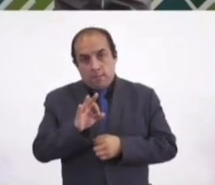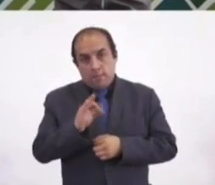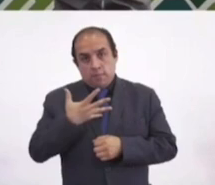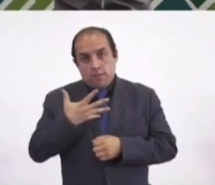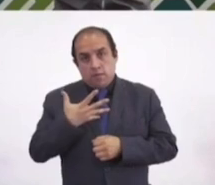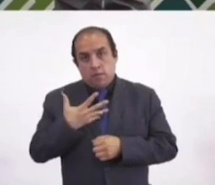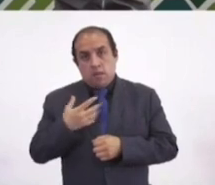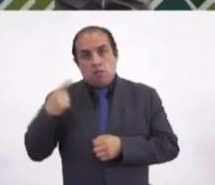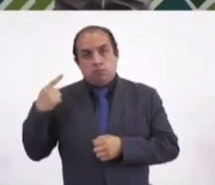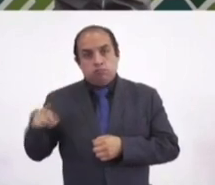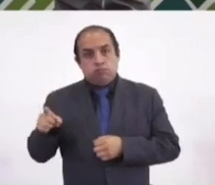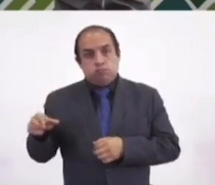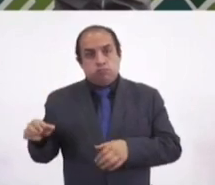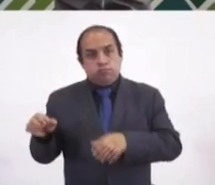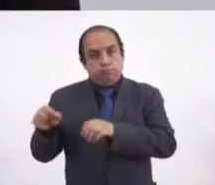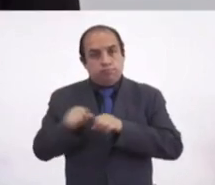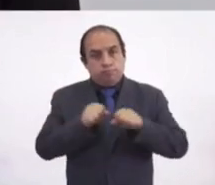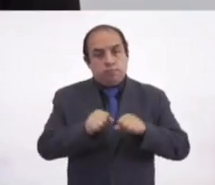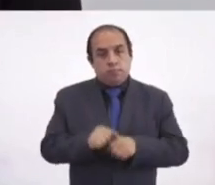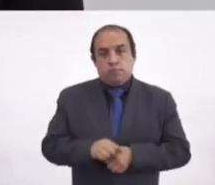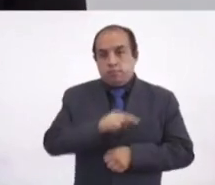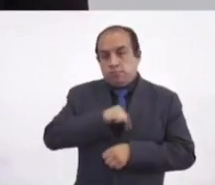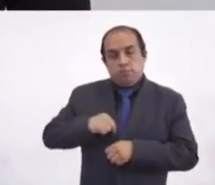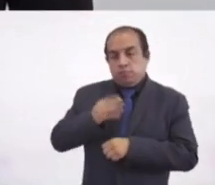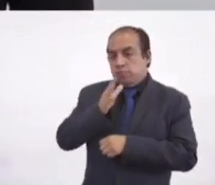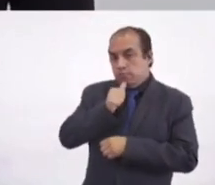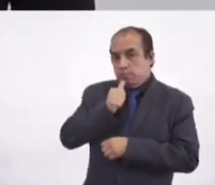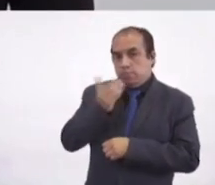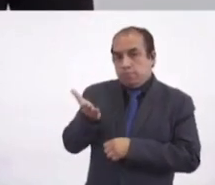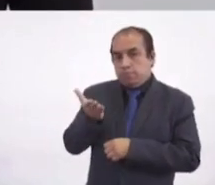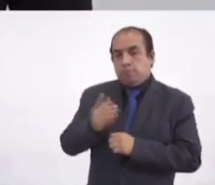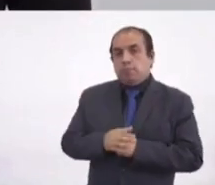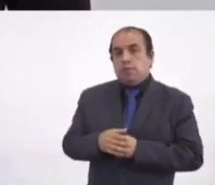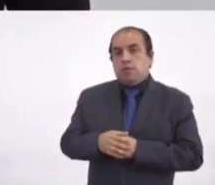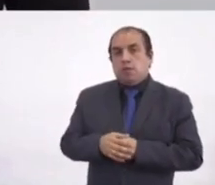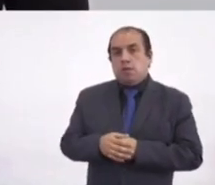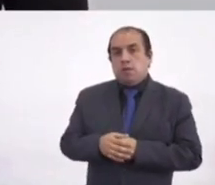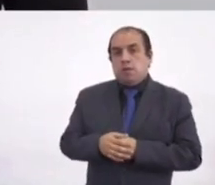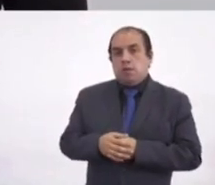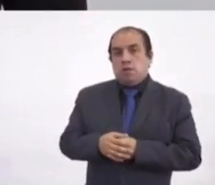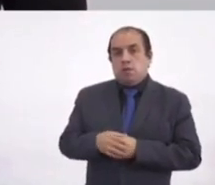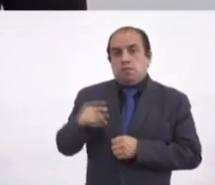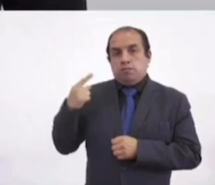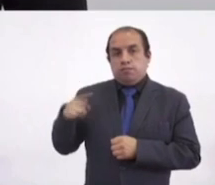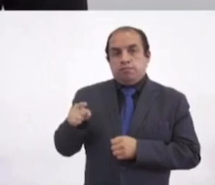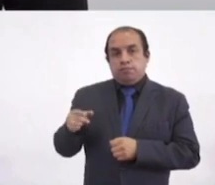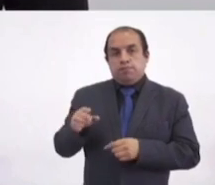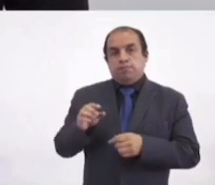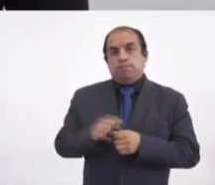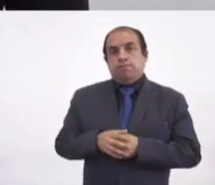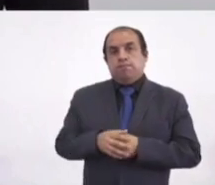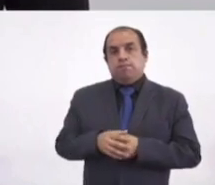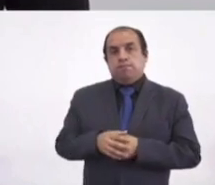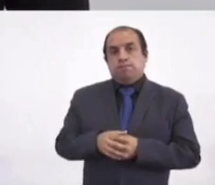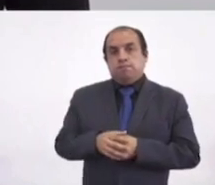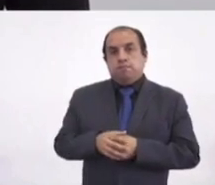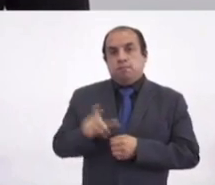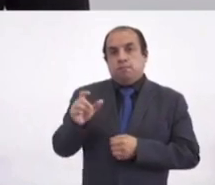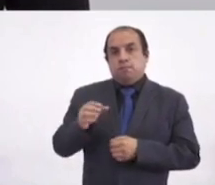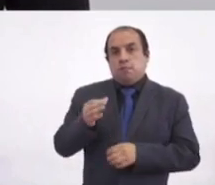orden de aprehensión. Sí, nosotros no podemos pedir una orden de aprehensión en tanto tenga la protección constitucional.